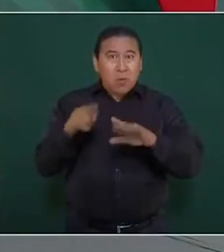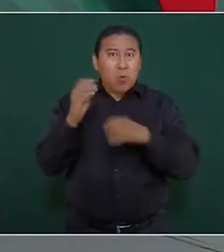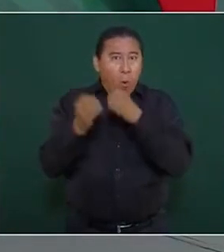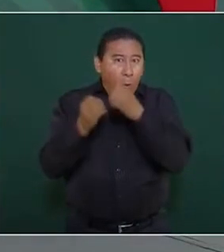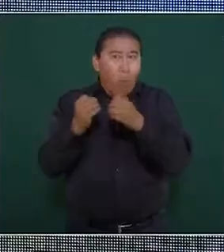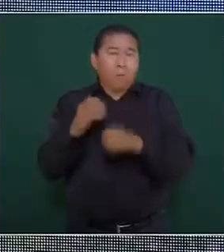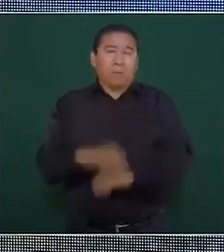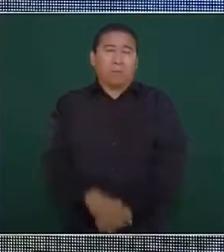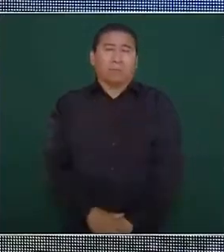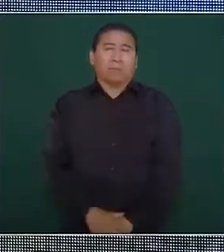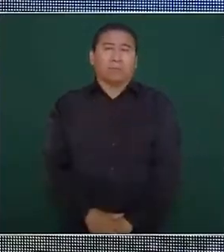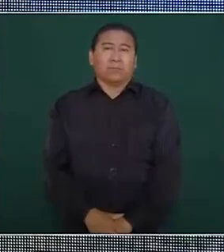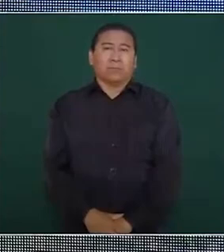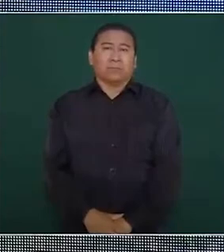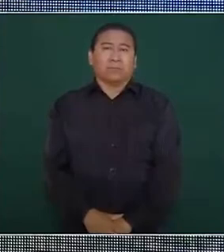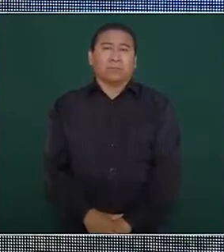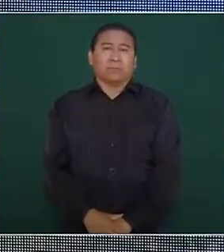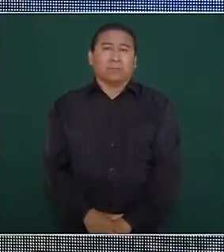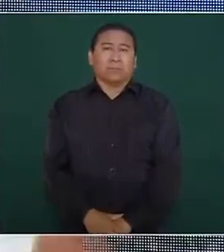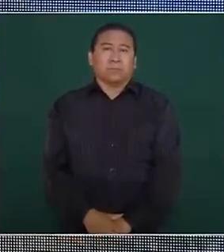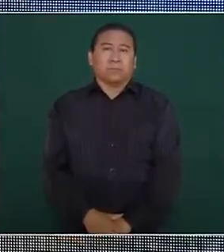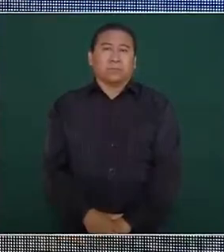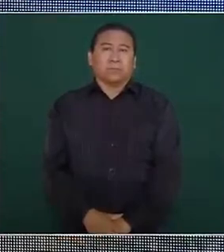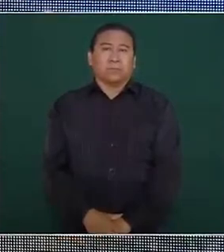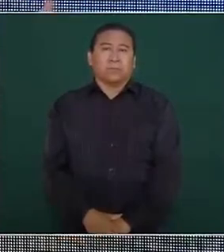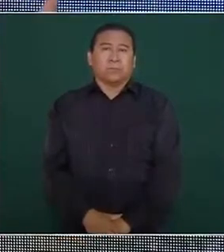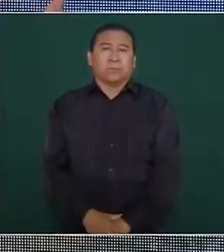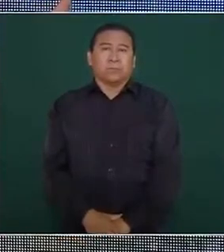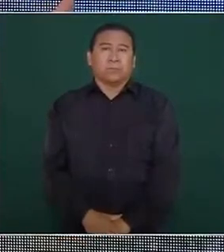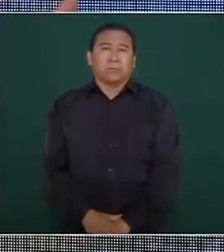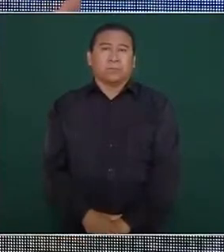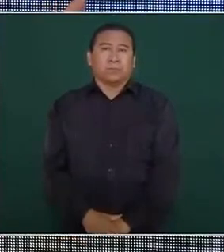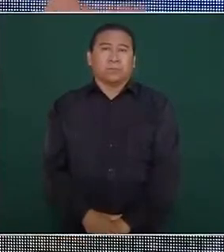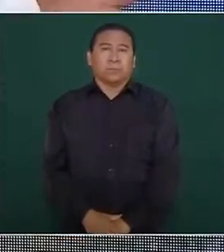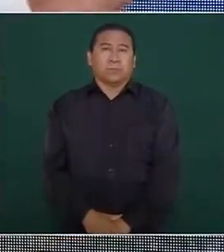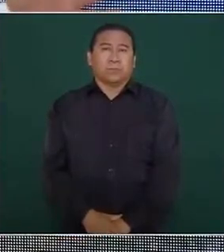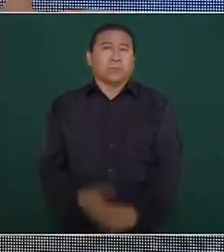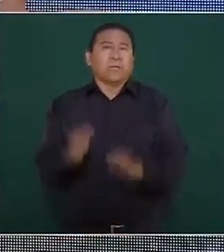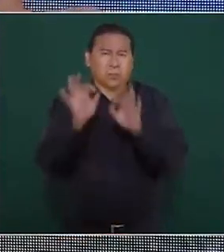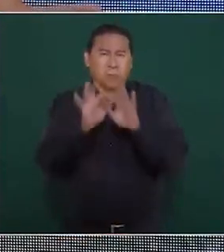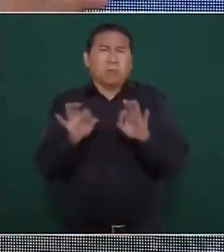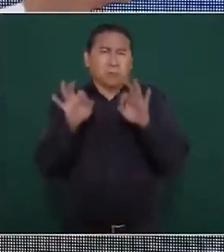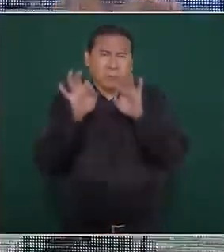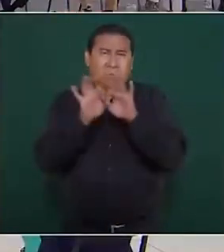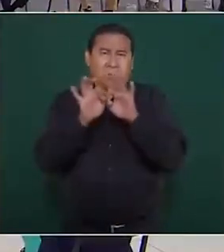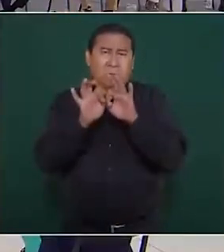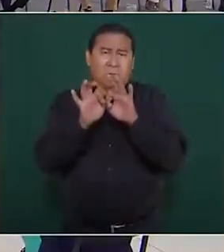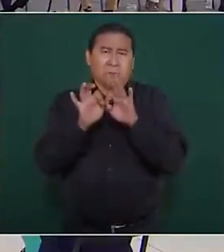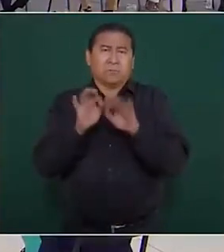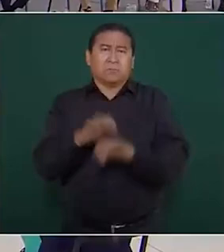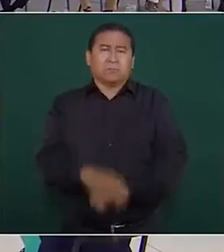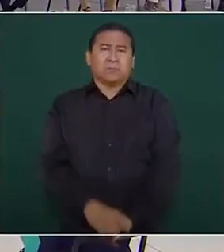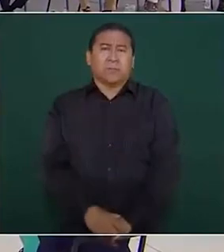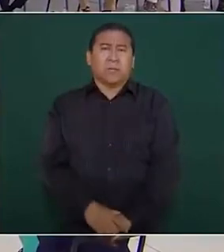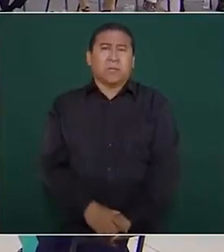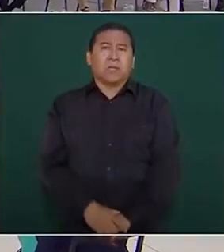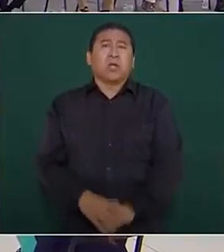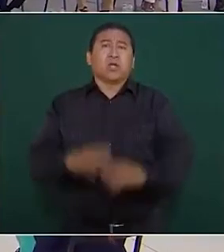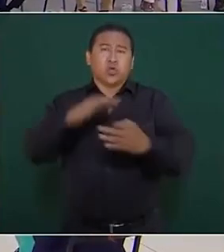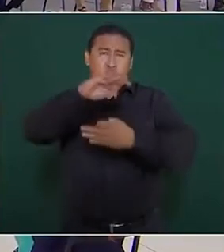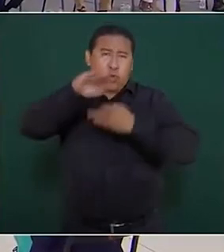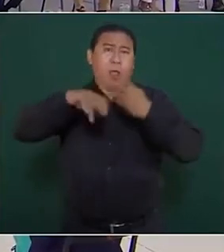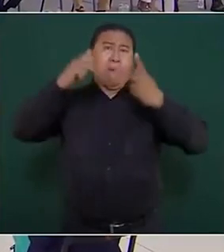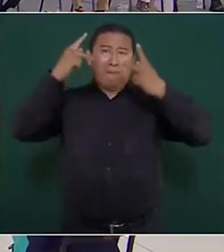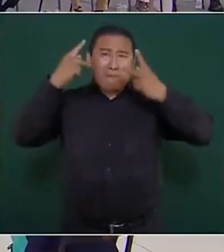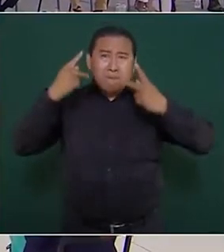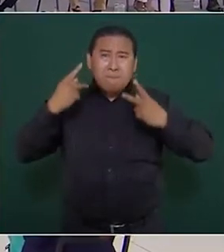una obra así. y es importantísima porque toda la gente